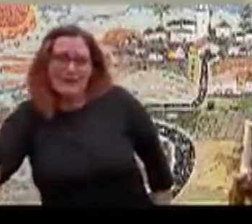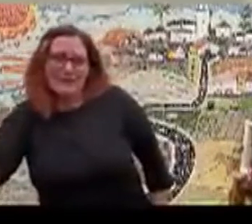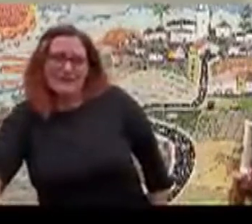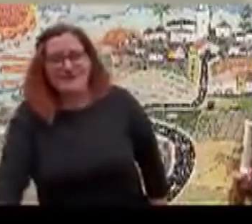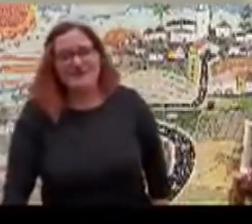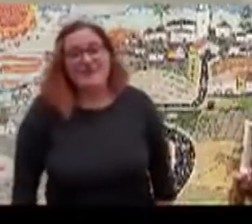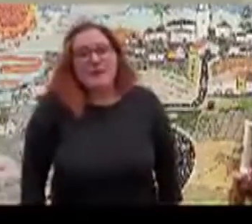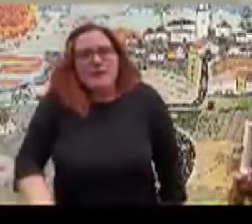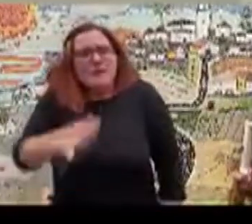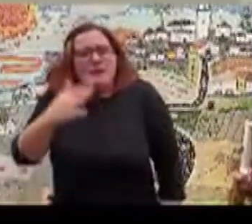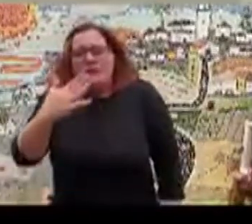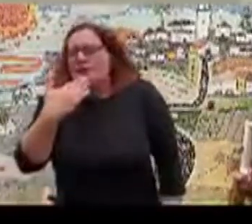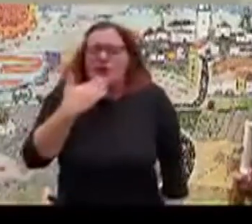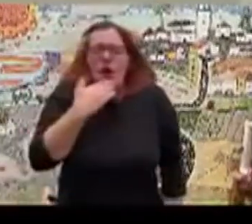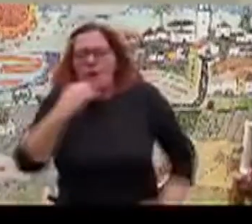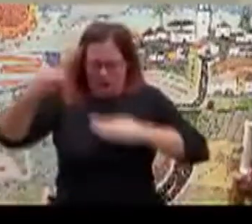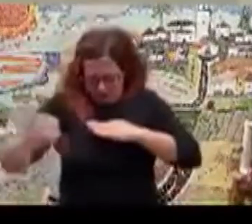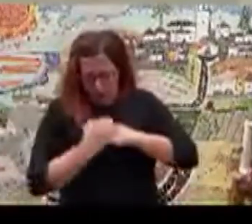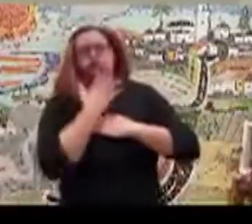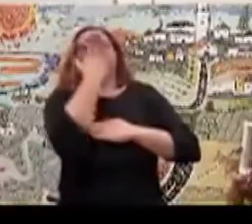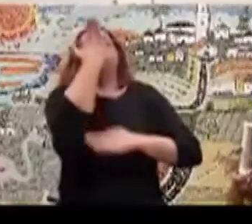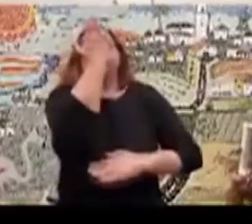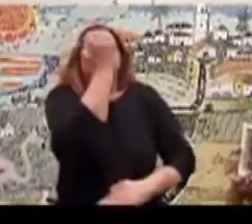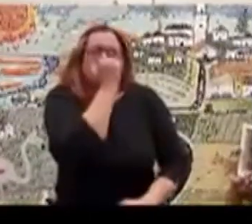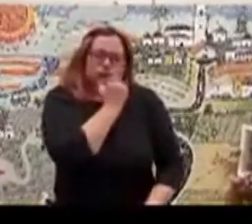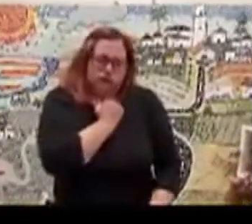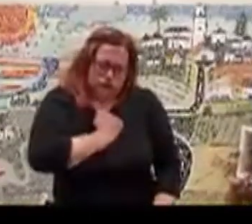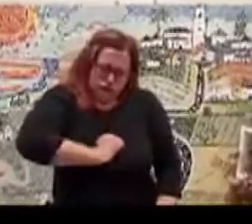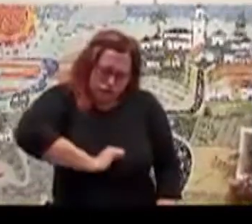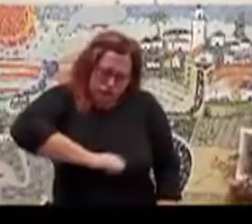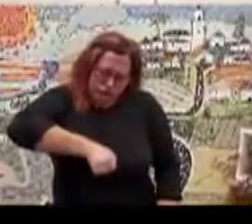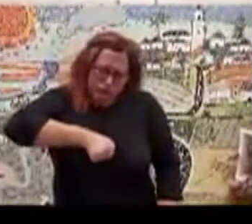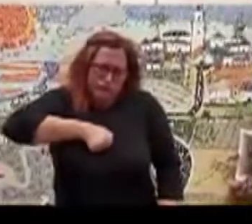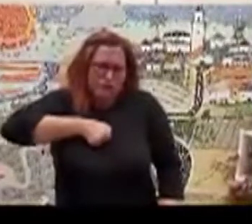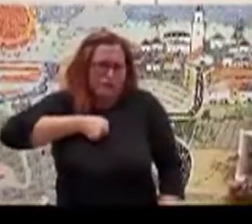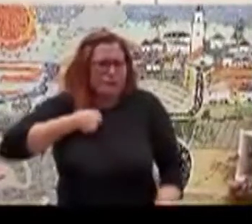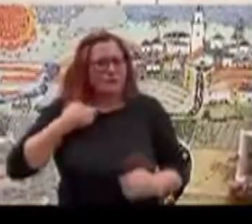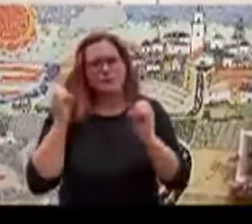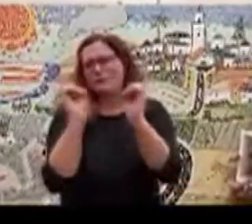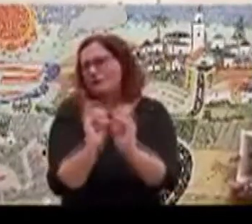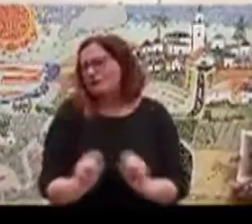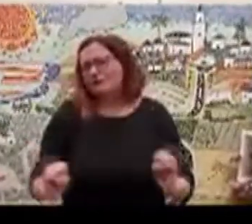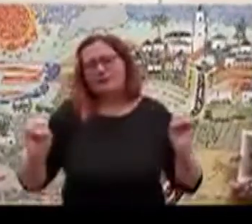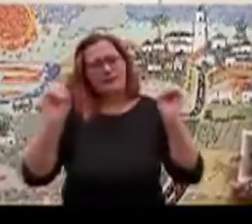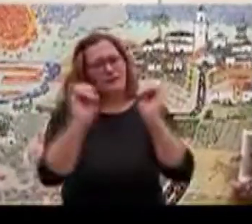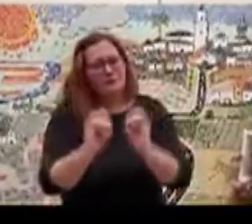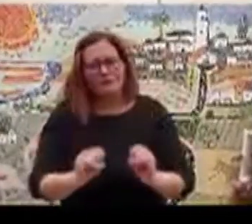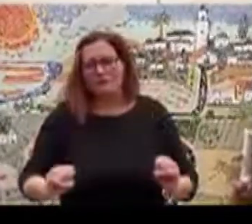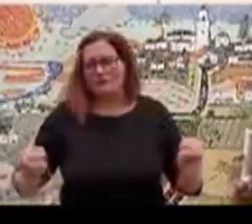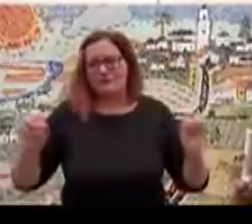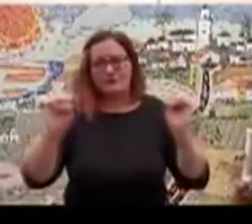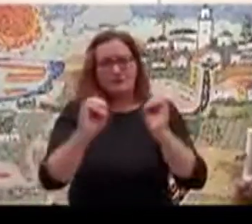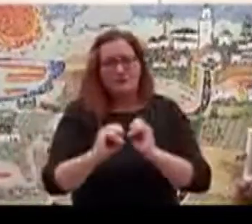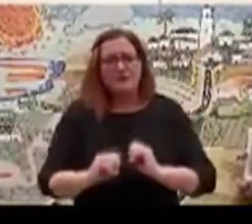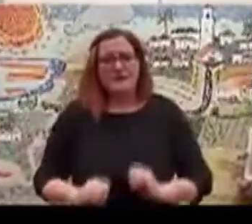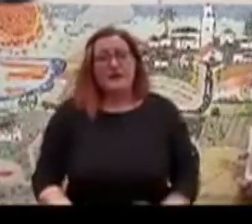No. Sabes, fue como una ola gigante. Arrasó con todo y me dejó desnuda frente al